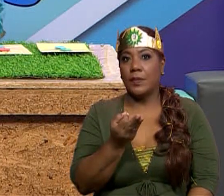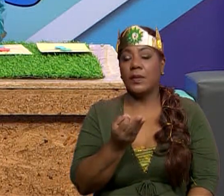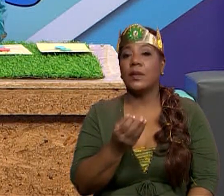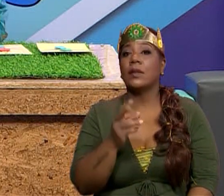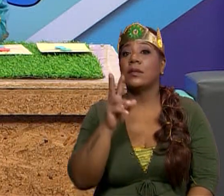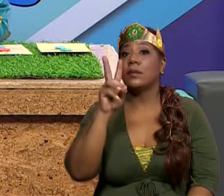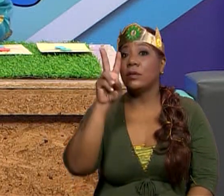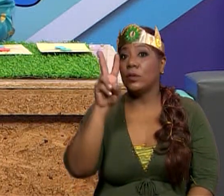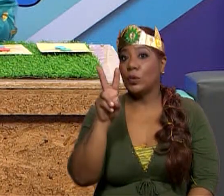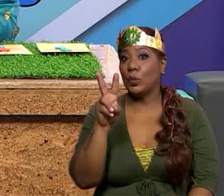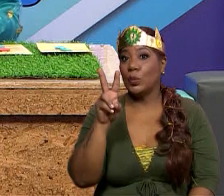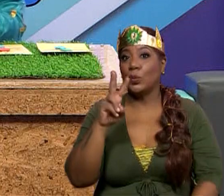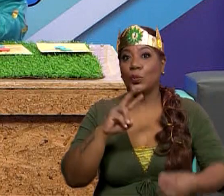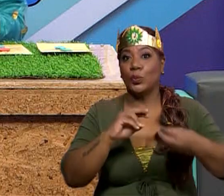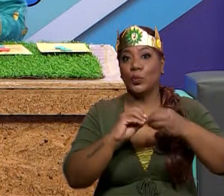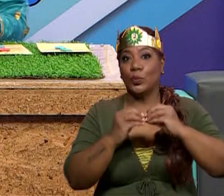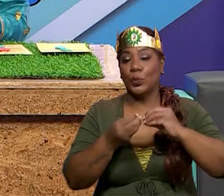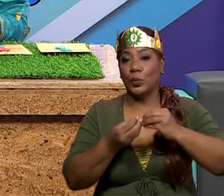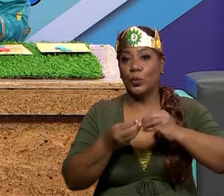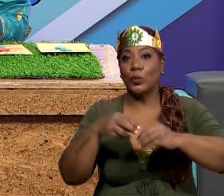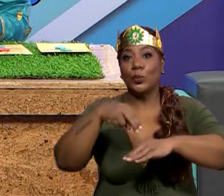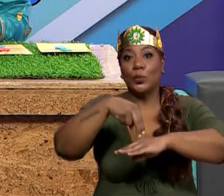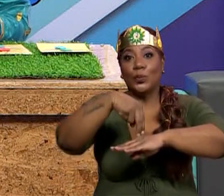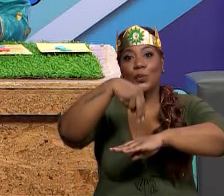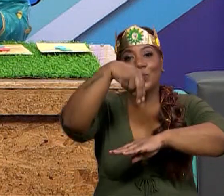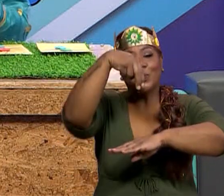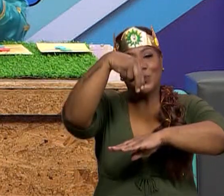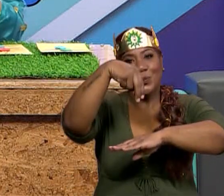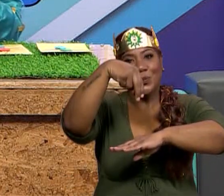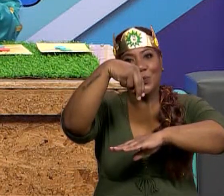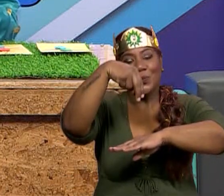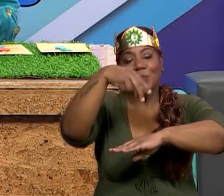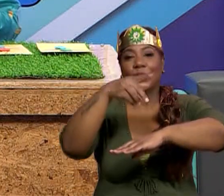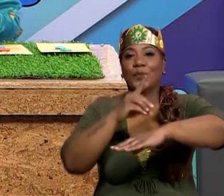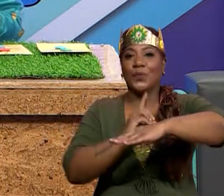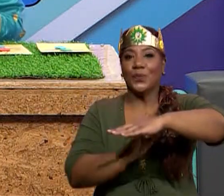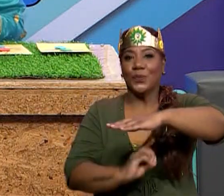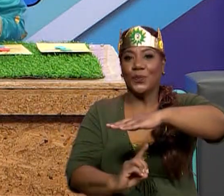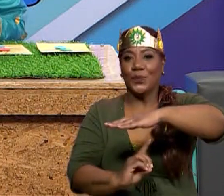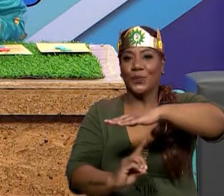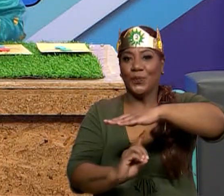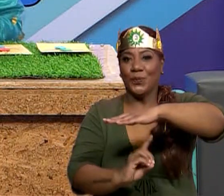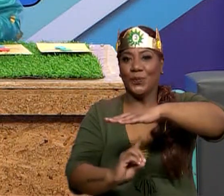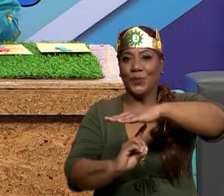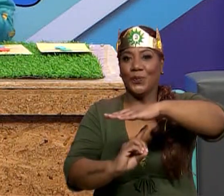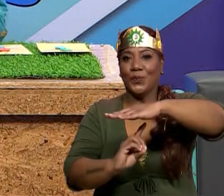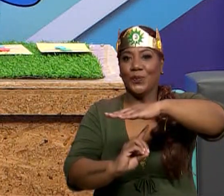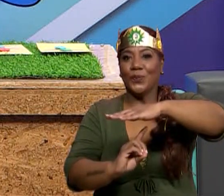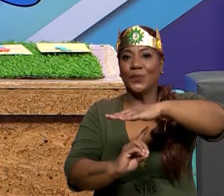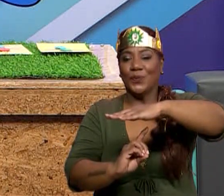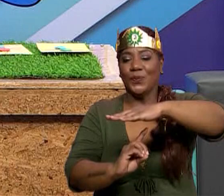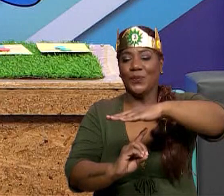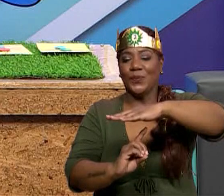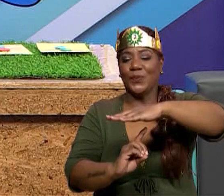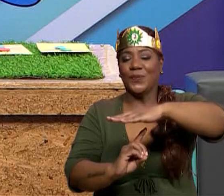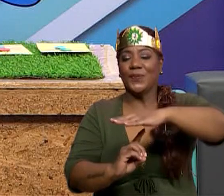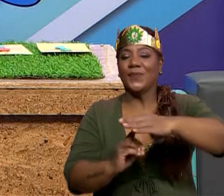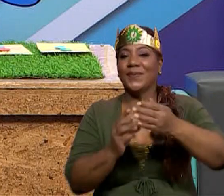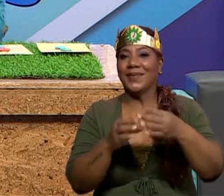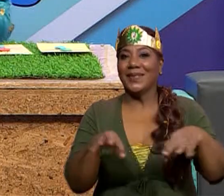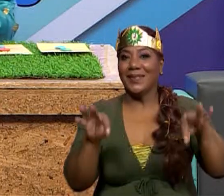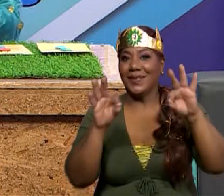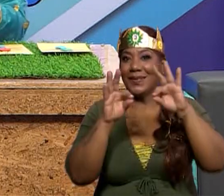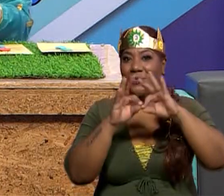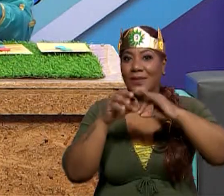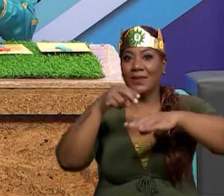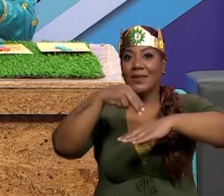dos números. Uno que es el numerador y el de abajo, que es el denominador. Para ello, también quiero recordarles